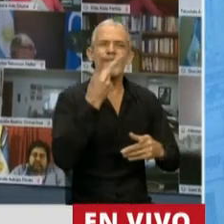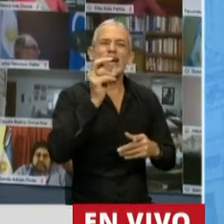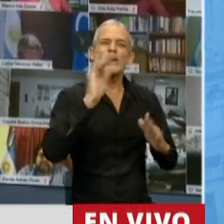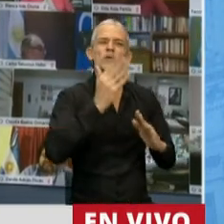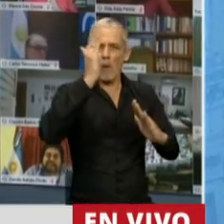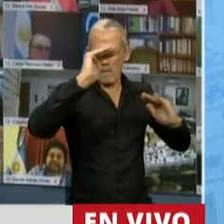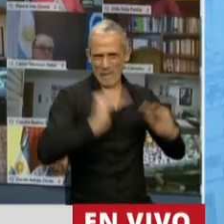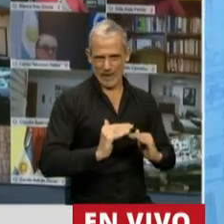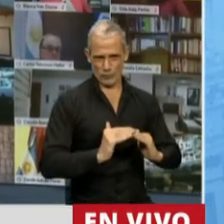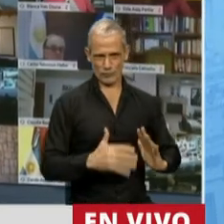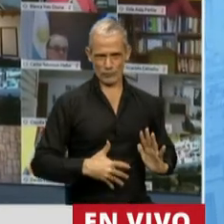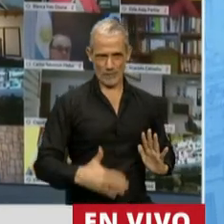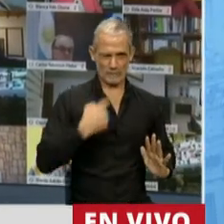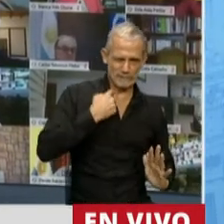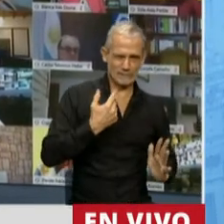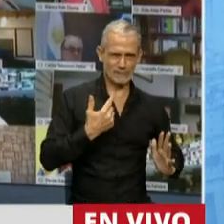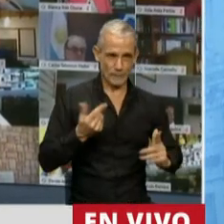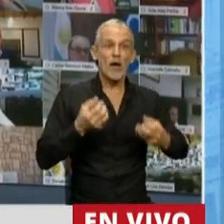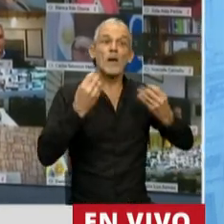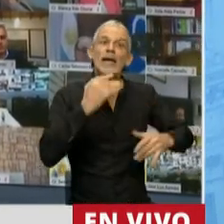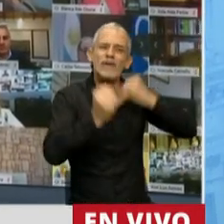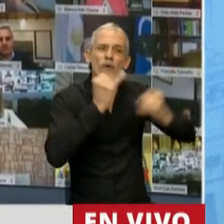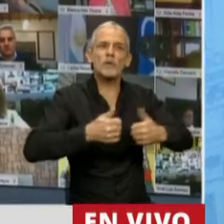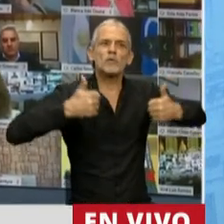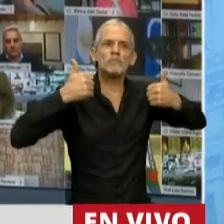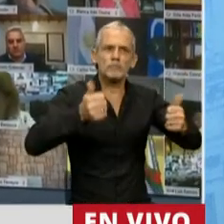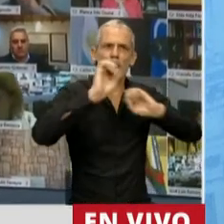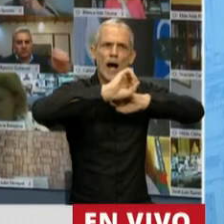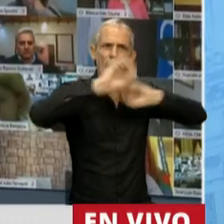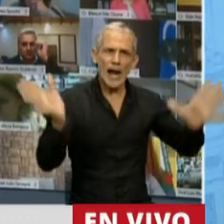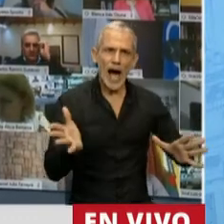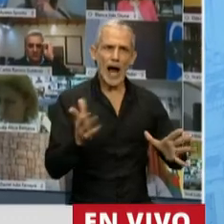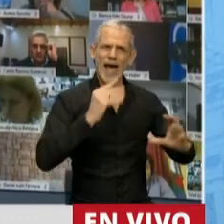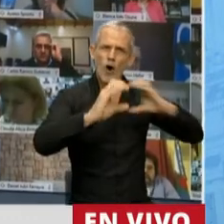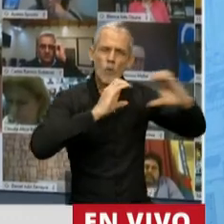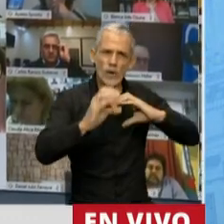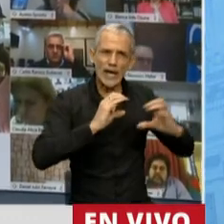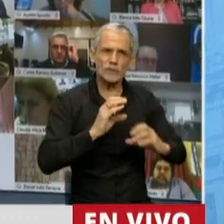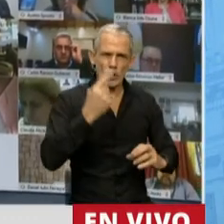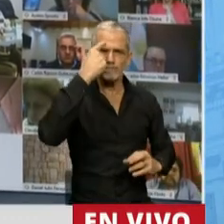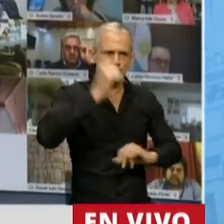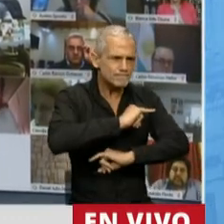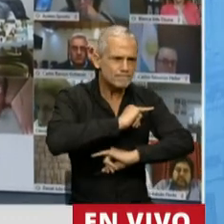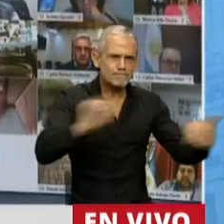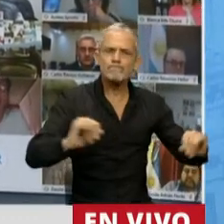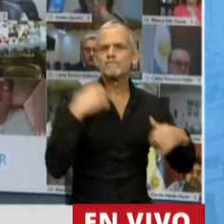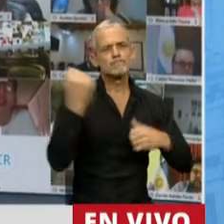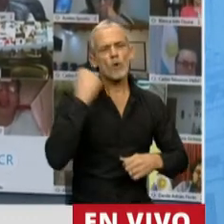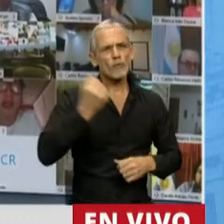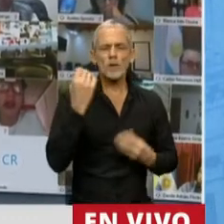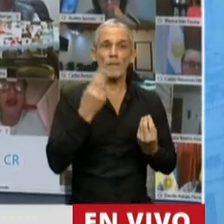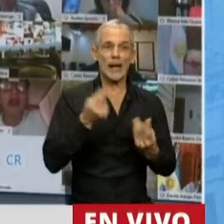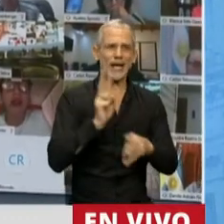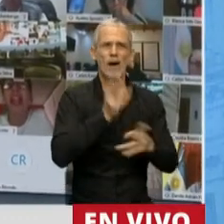Pero, digo, por este motivo también sabemos que la buena información clara, la comunicación, la concientización, son elementales para